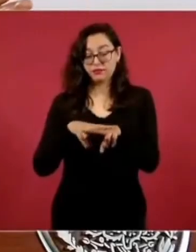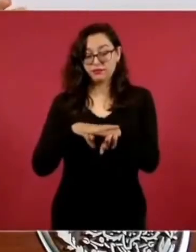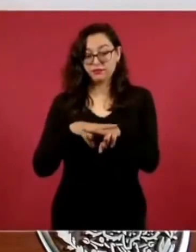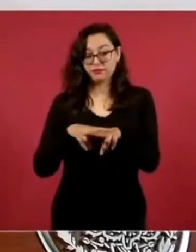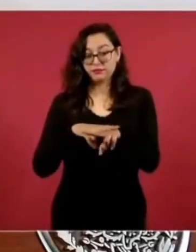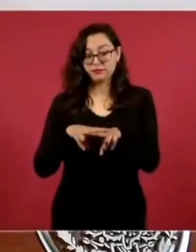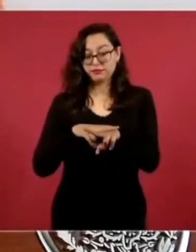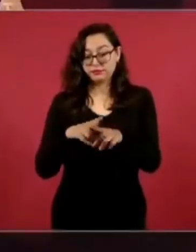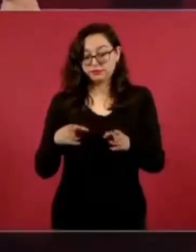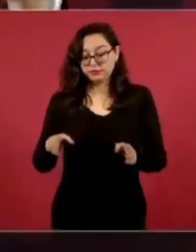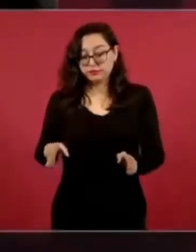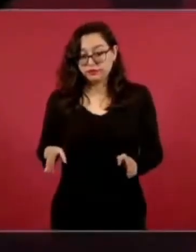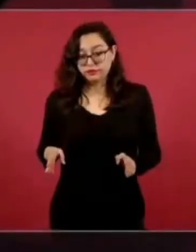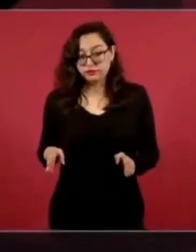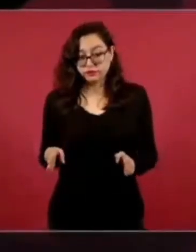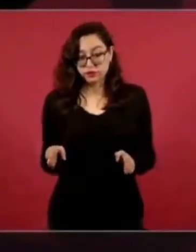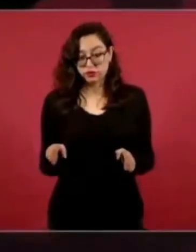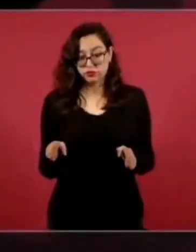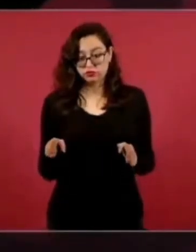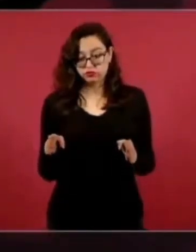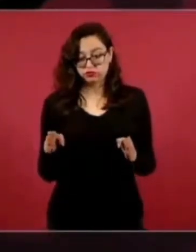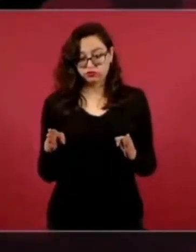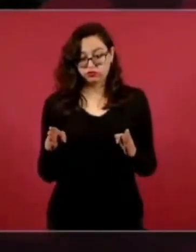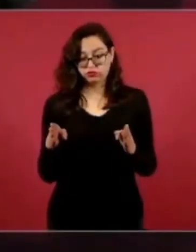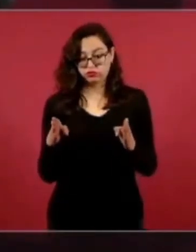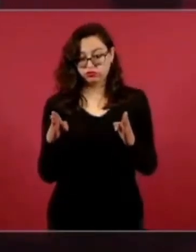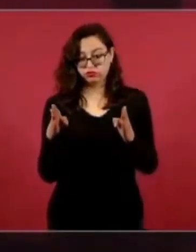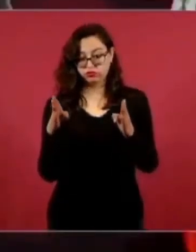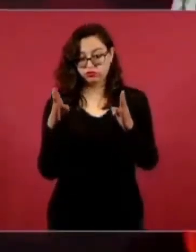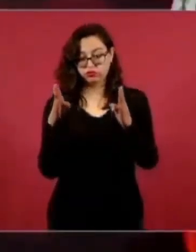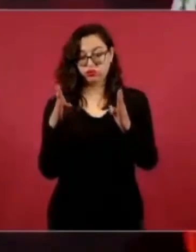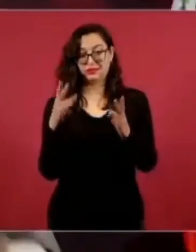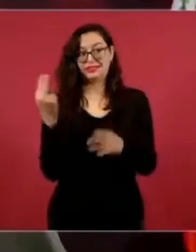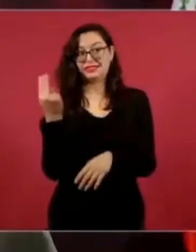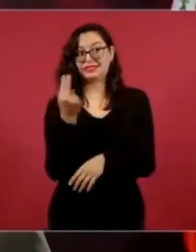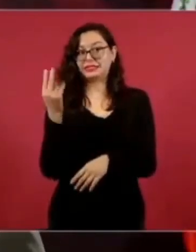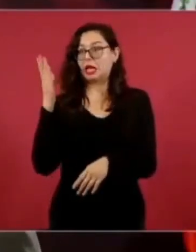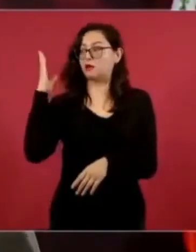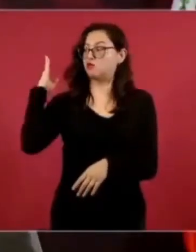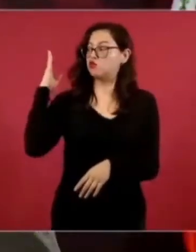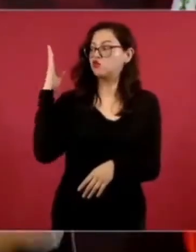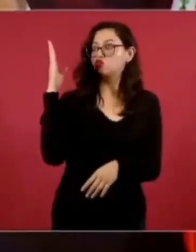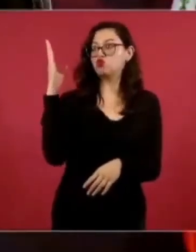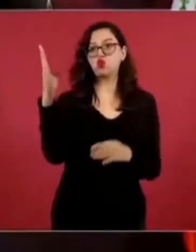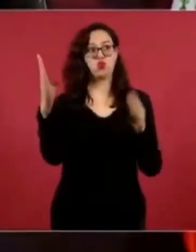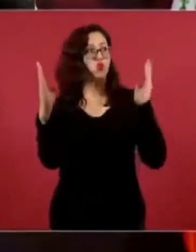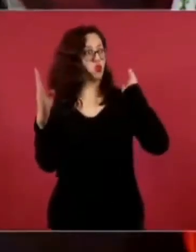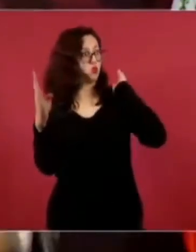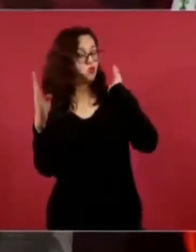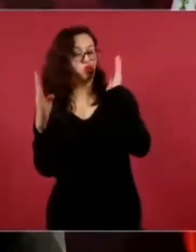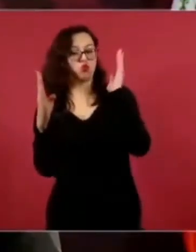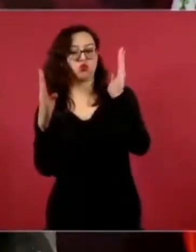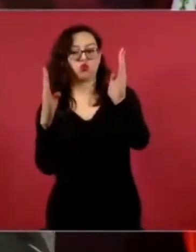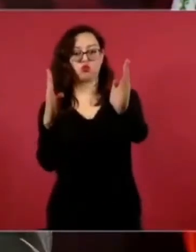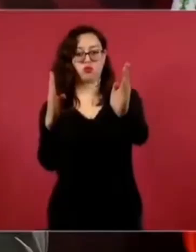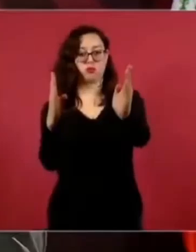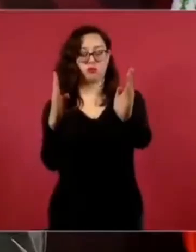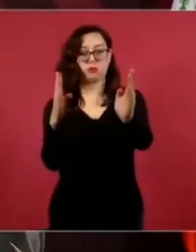confinar es poner malla o muros, confinar completamente